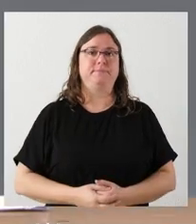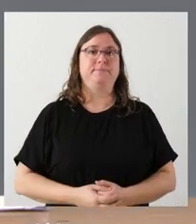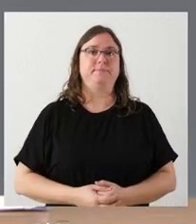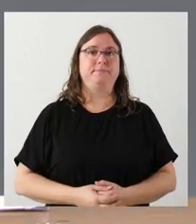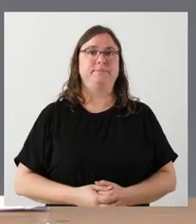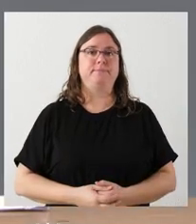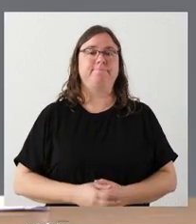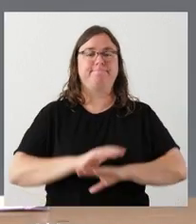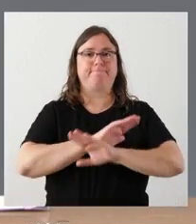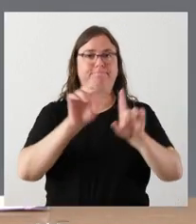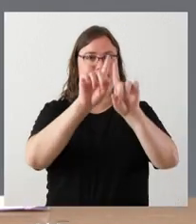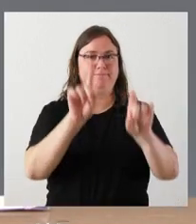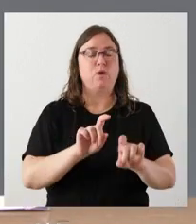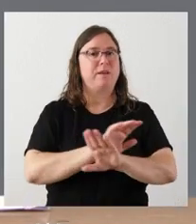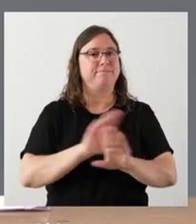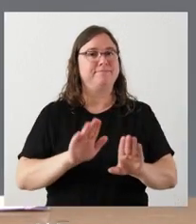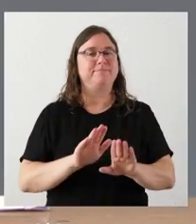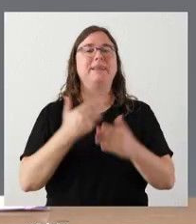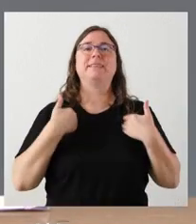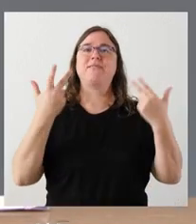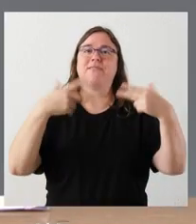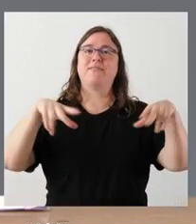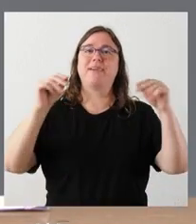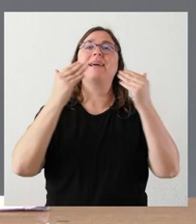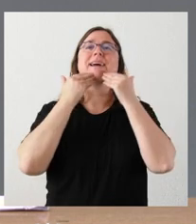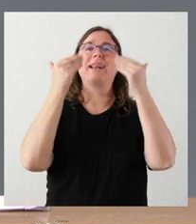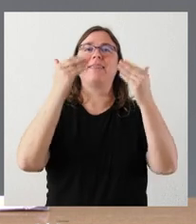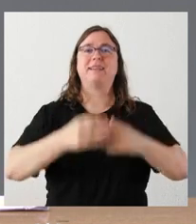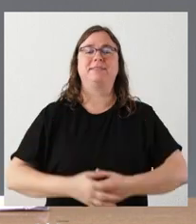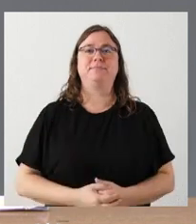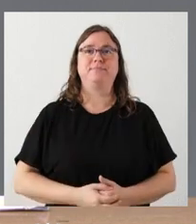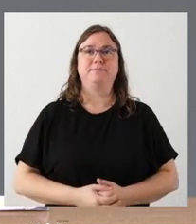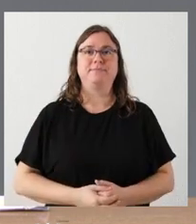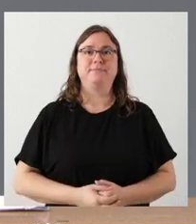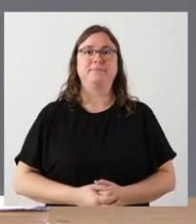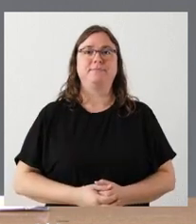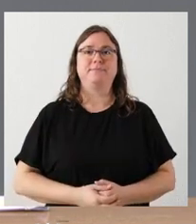Gracias. si no hay más preguntas, hemos acabado hoy. Gracias. Gracias. Gracias.